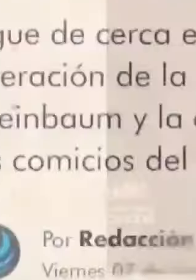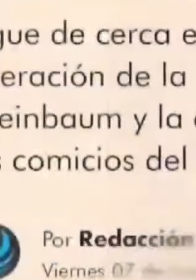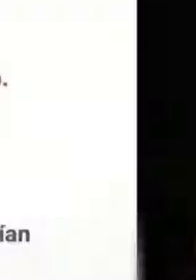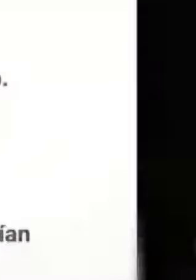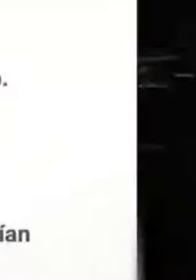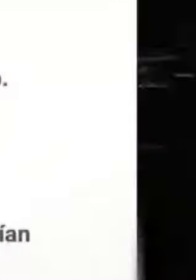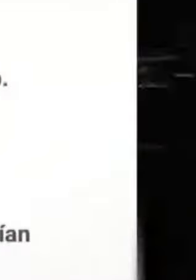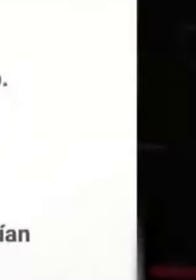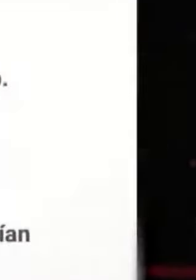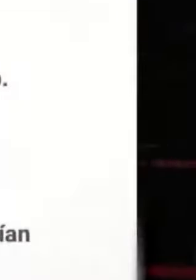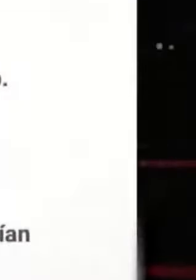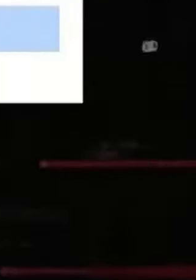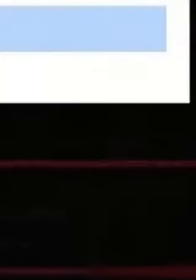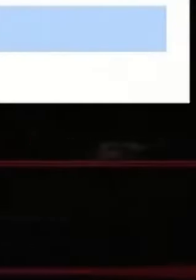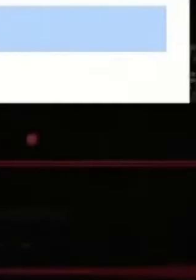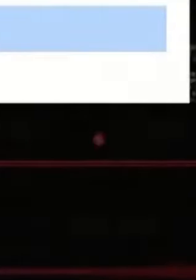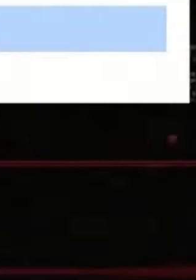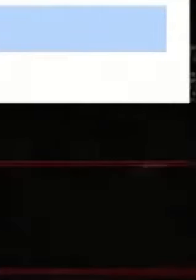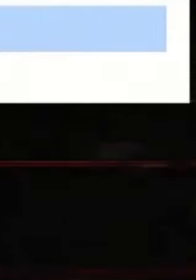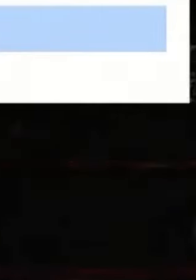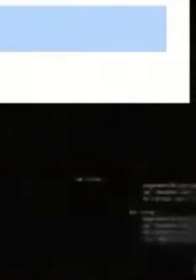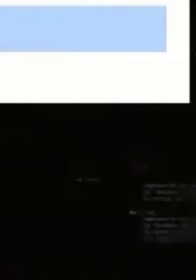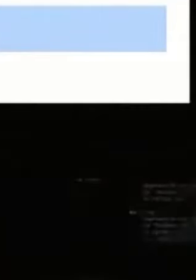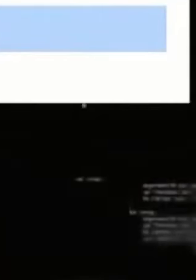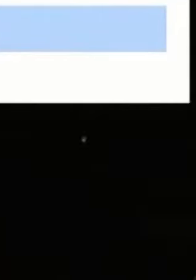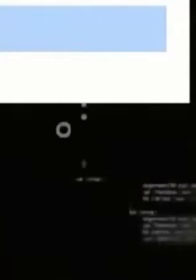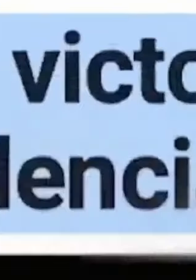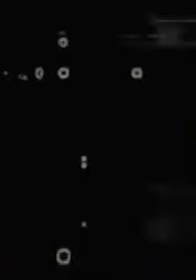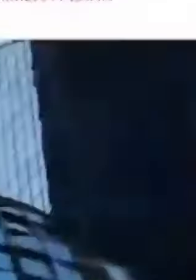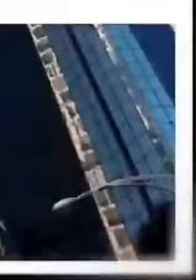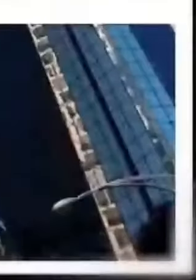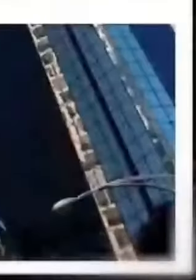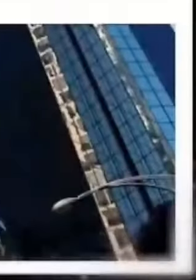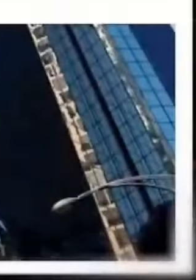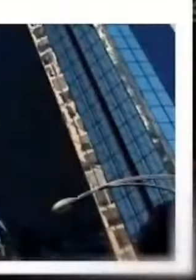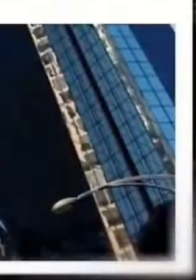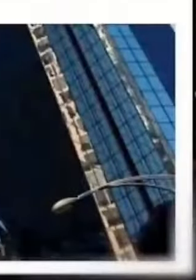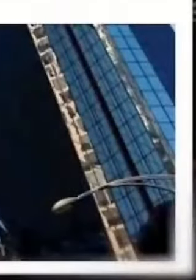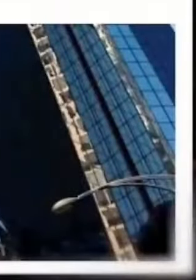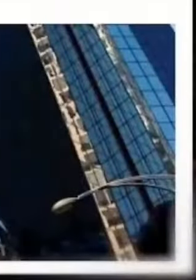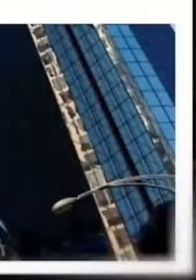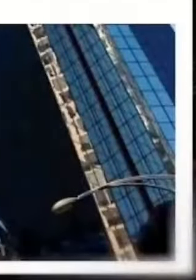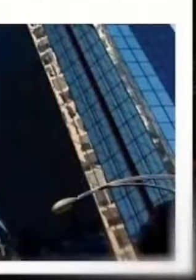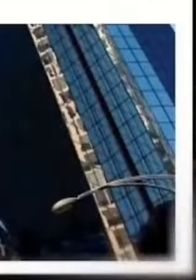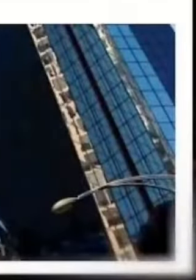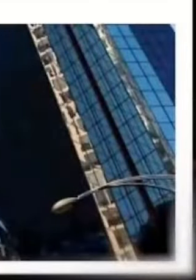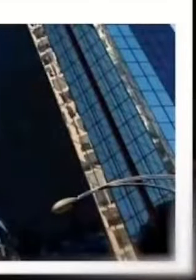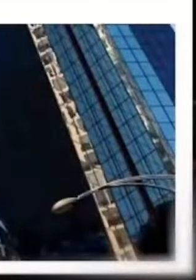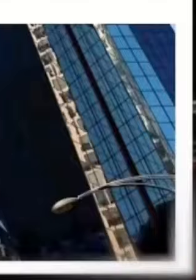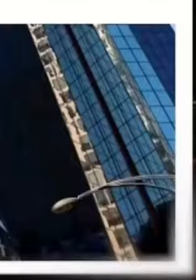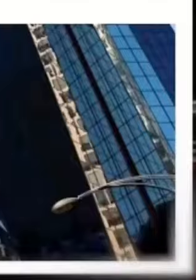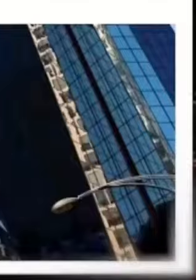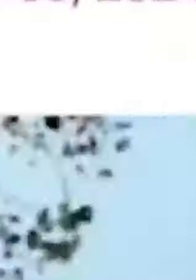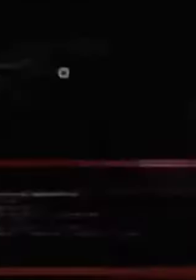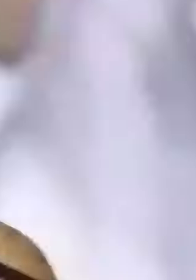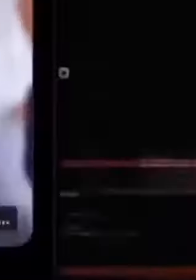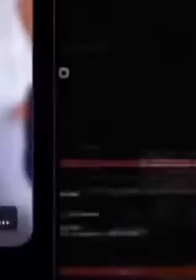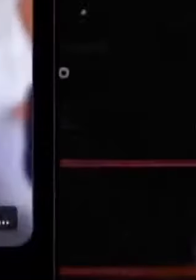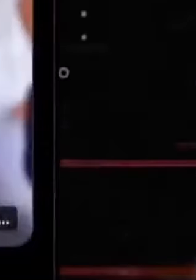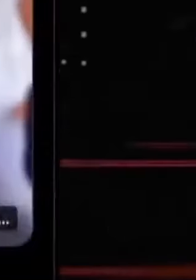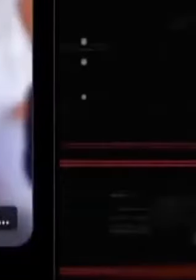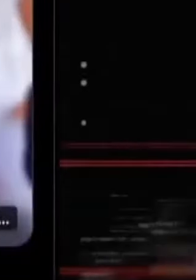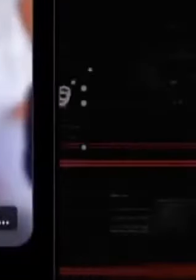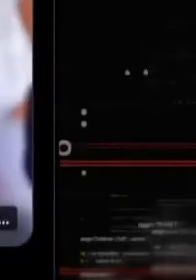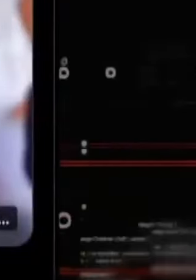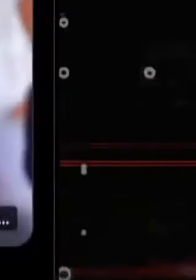nueva legislatura provocaron el desplome del peso. Las reacciones exageradas de los opinadores ignoran que, a pesar